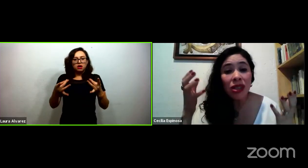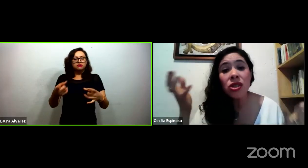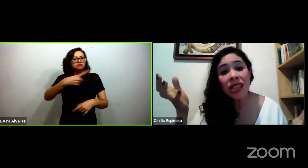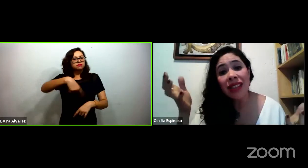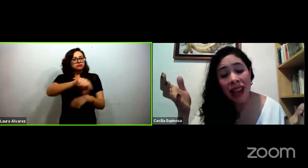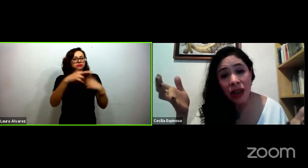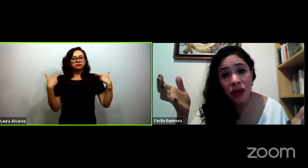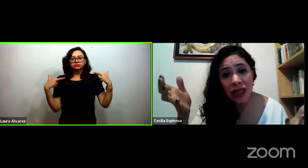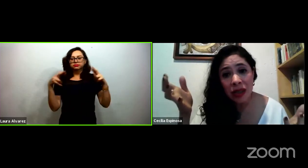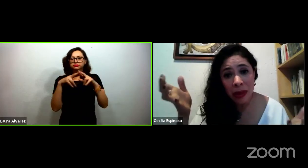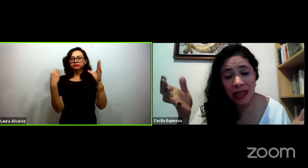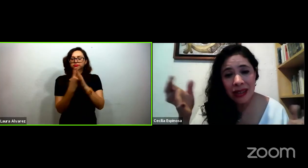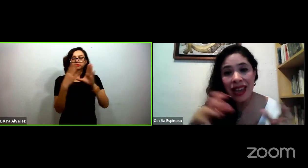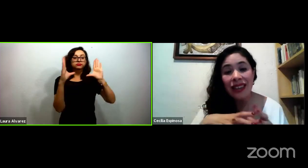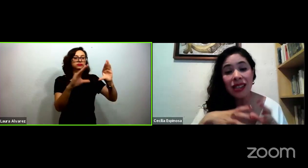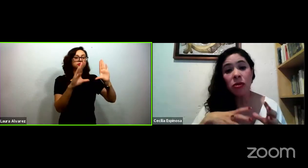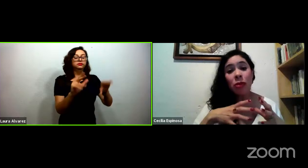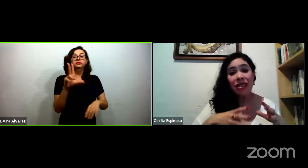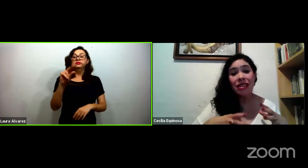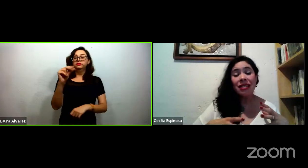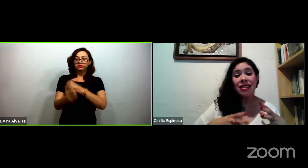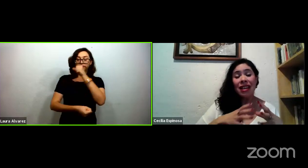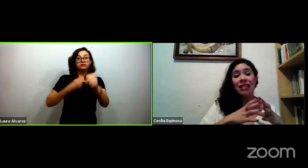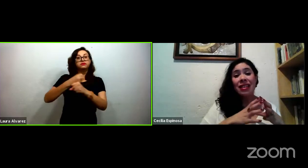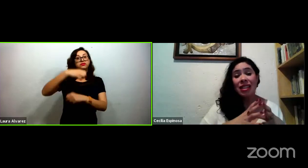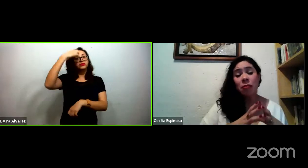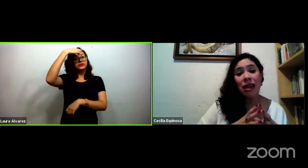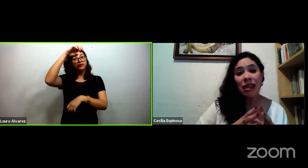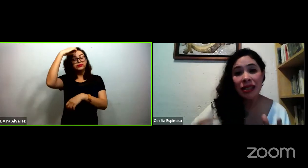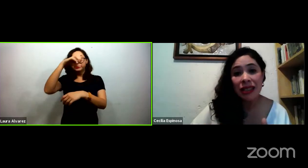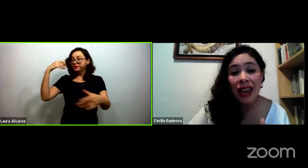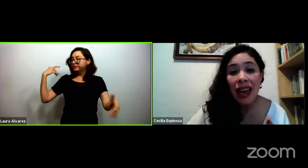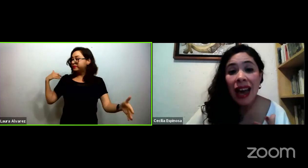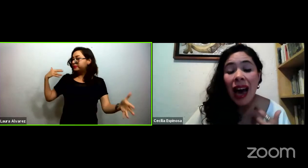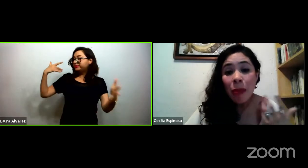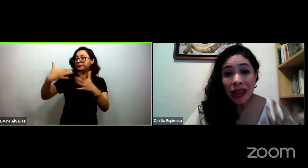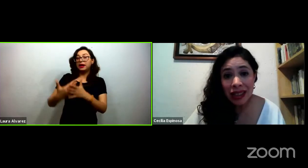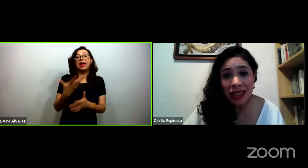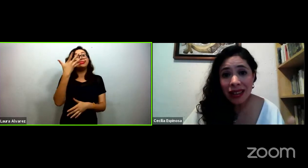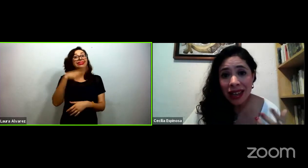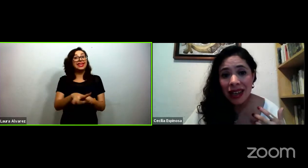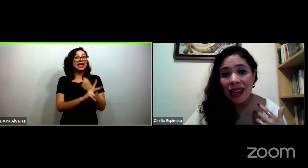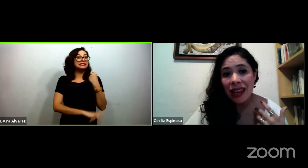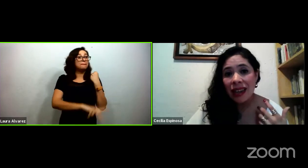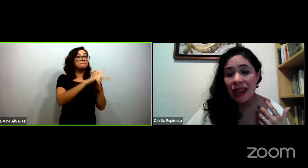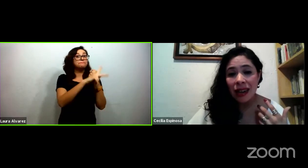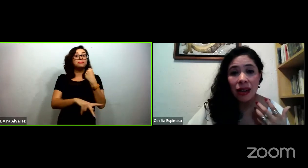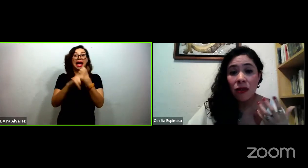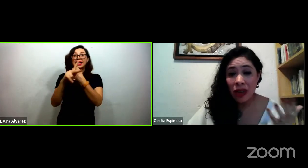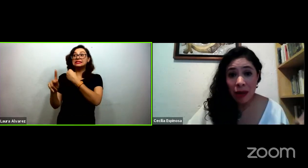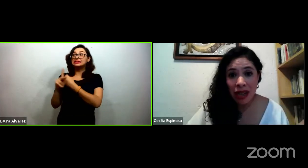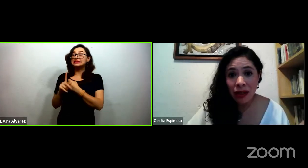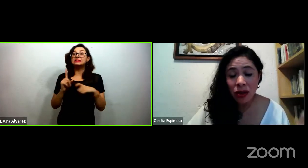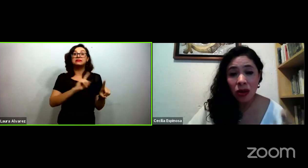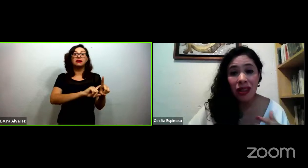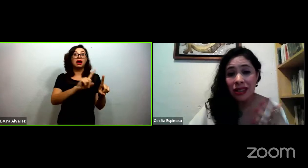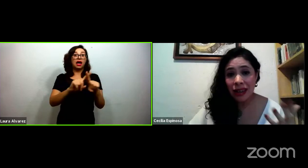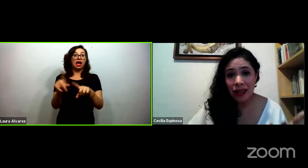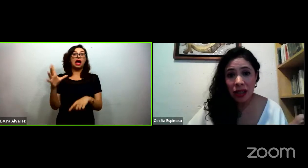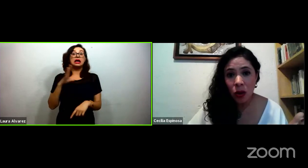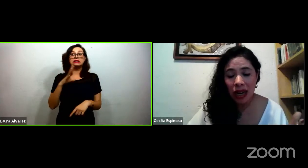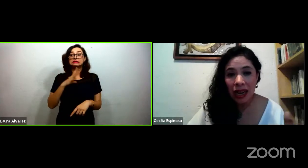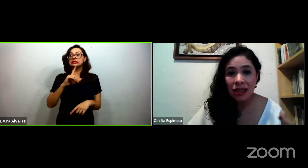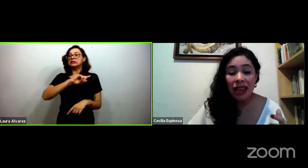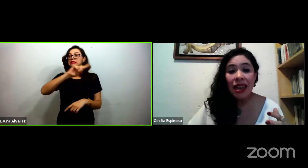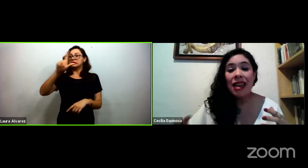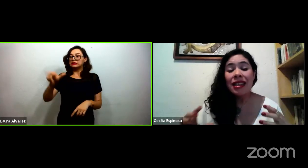tenemos más de 80 años de experiencia y estamos presentes en 10 países a partir de el confinamiento del